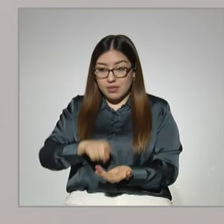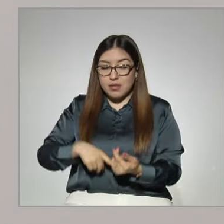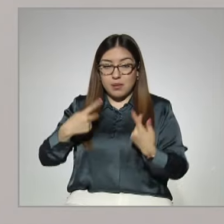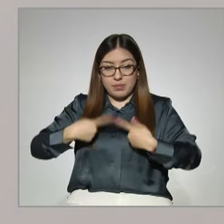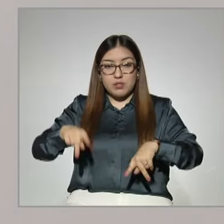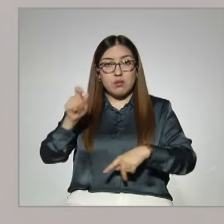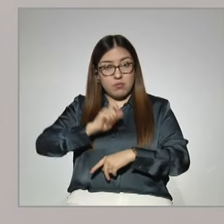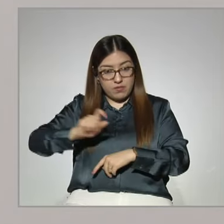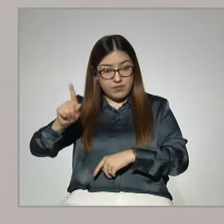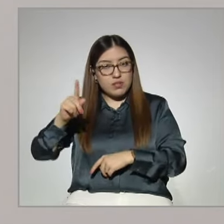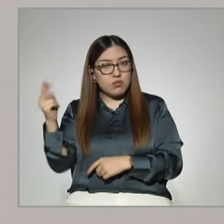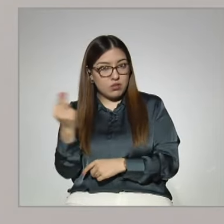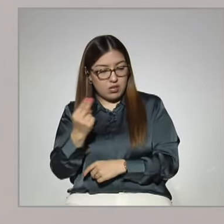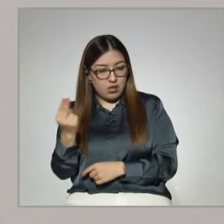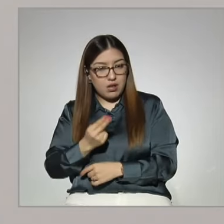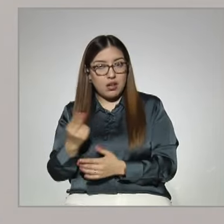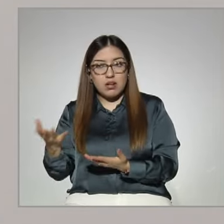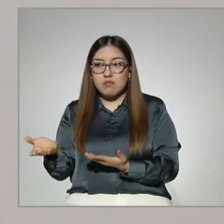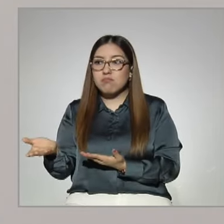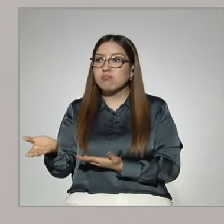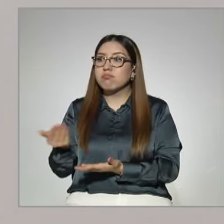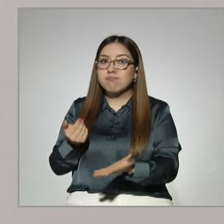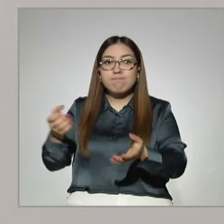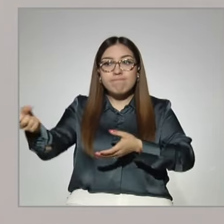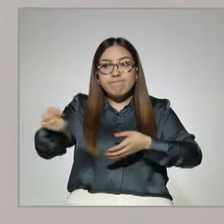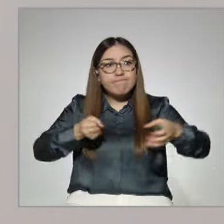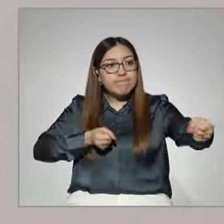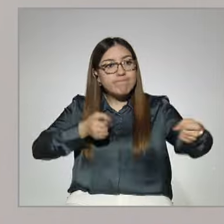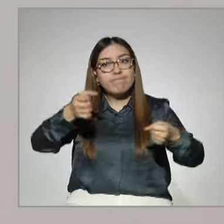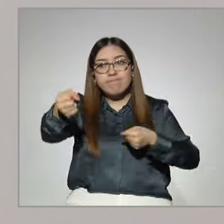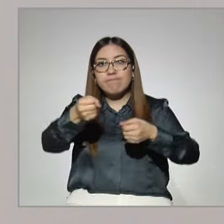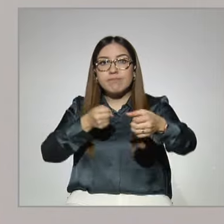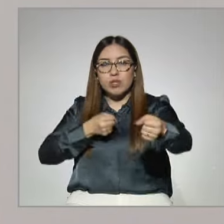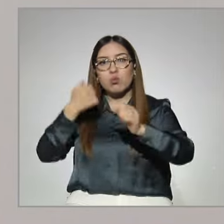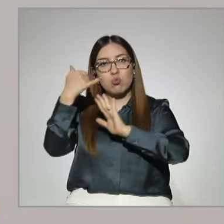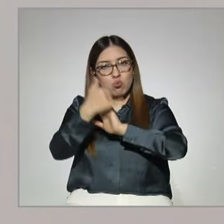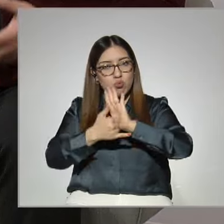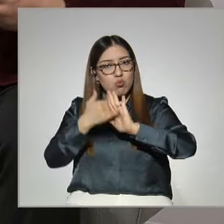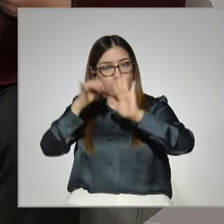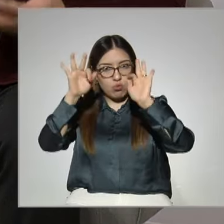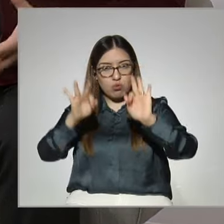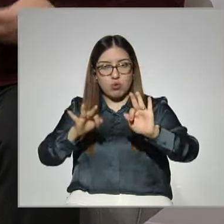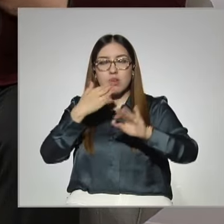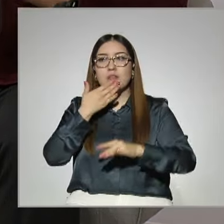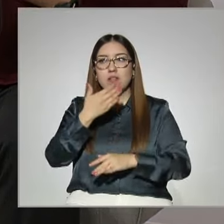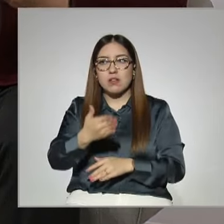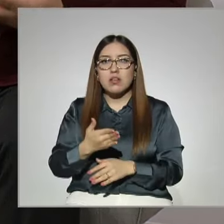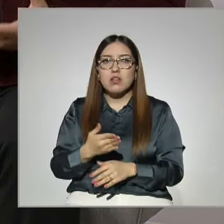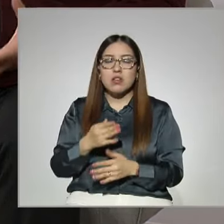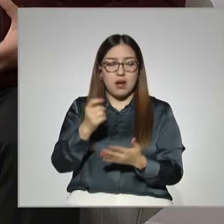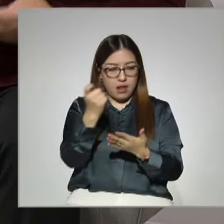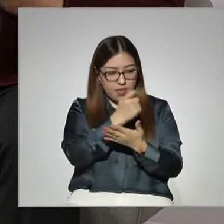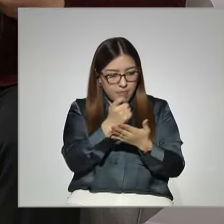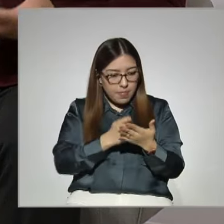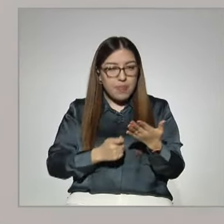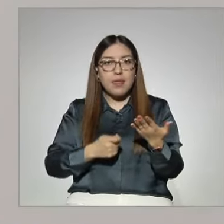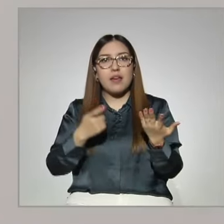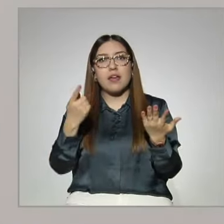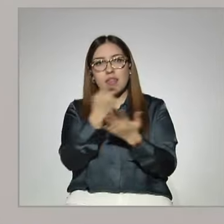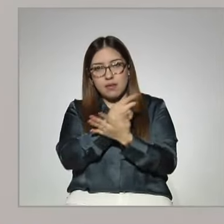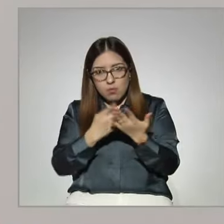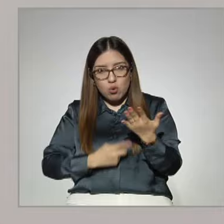también requieren profesionistas que sepan hacer eso. Un buen youtuber lo hace así. Editan, graban, estudian,